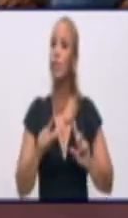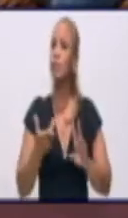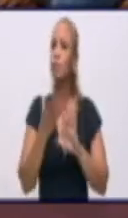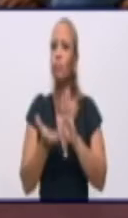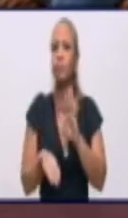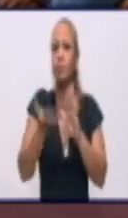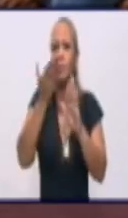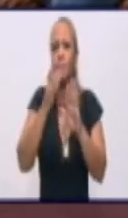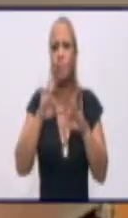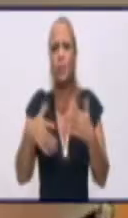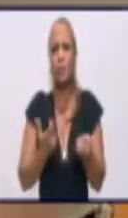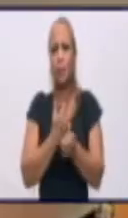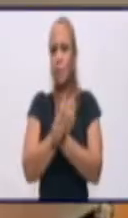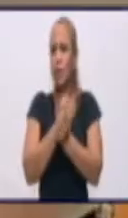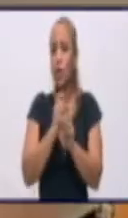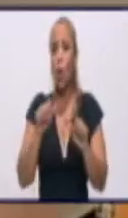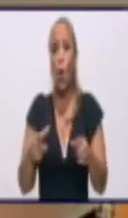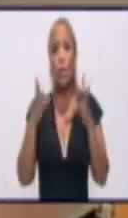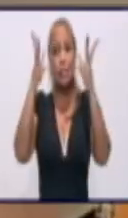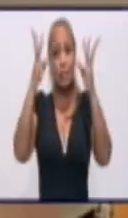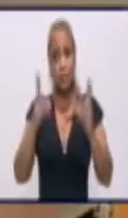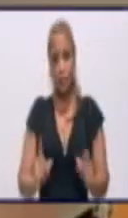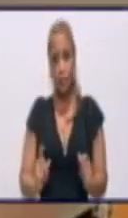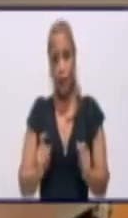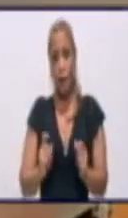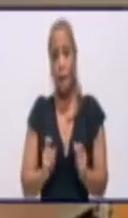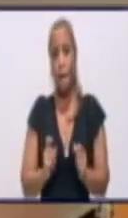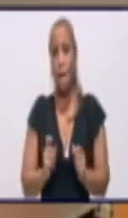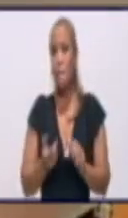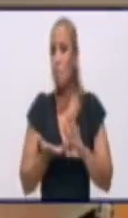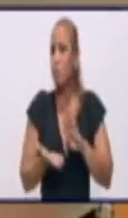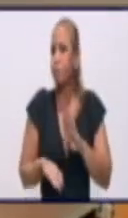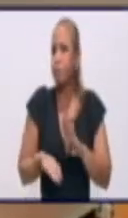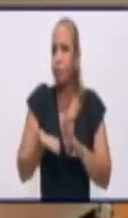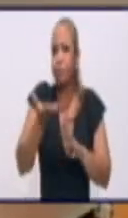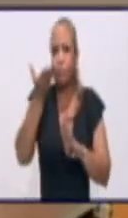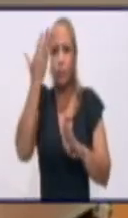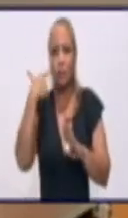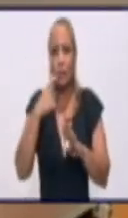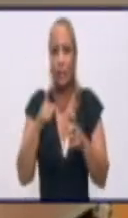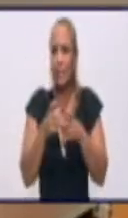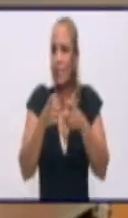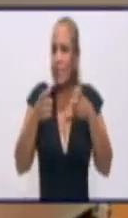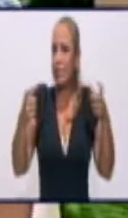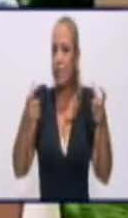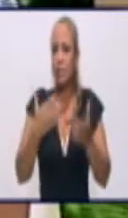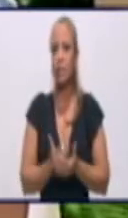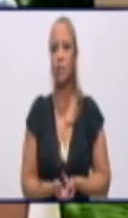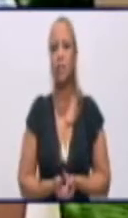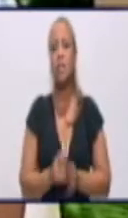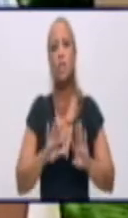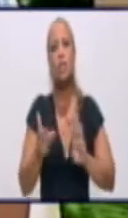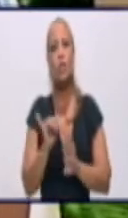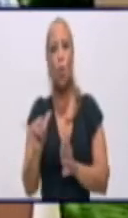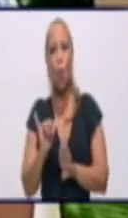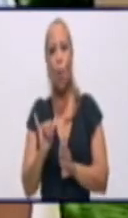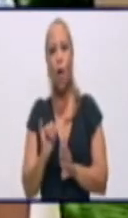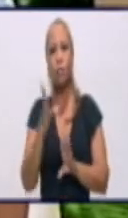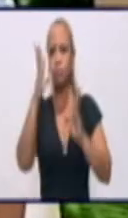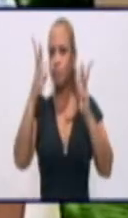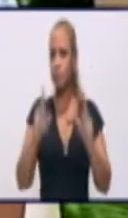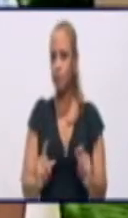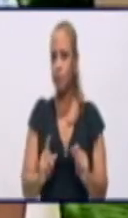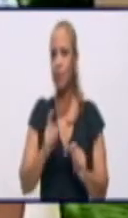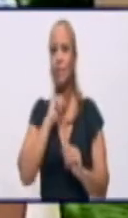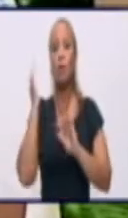en el país. Si ven hoy la cifra, es una cifra realmente alarmante. Igual la cifra de muertos hoy en el país, muy